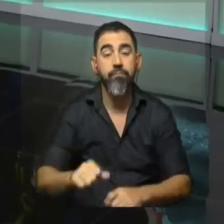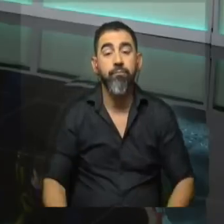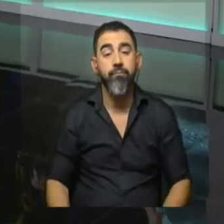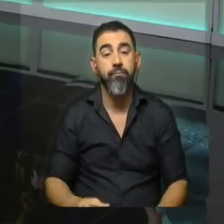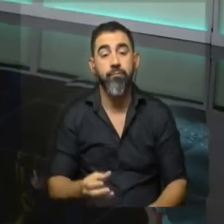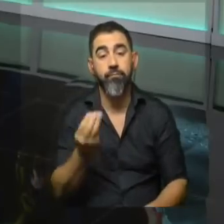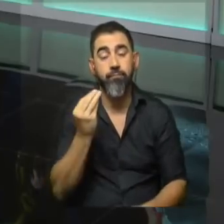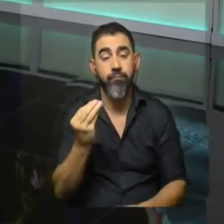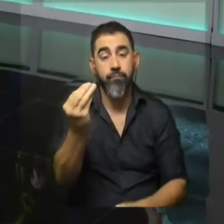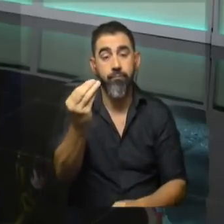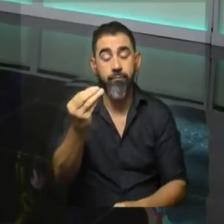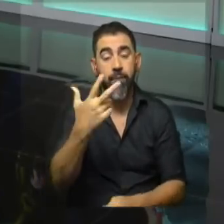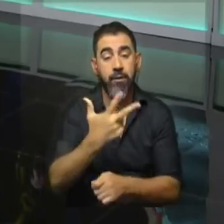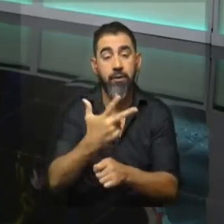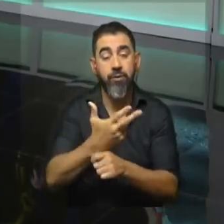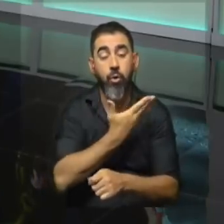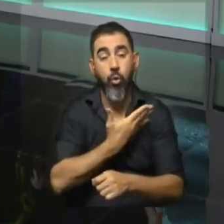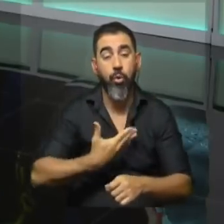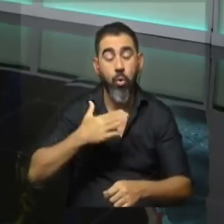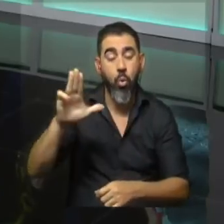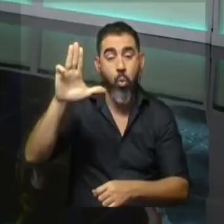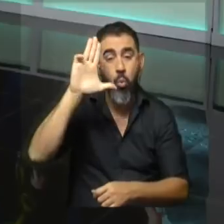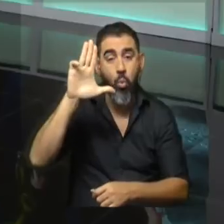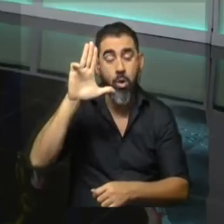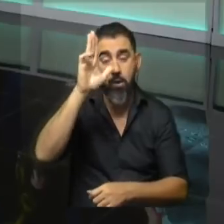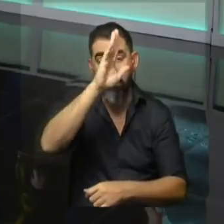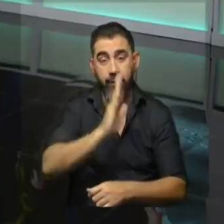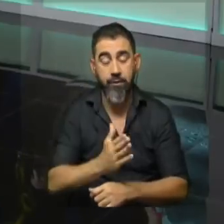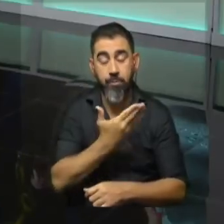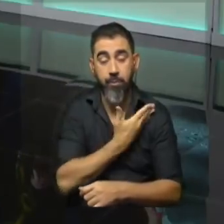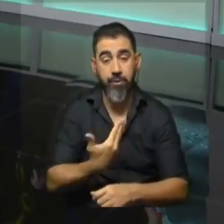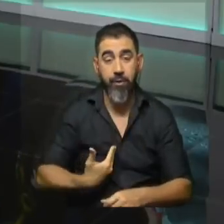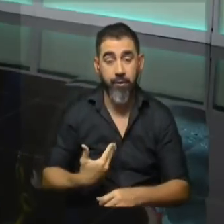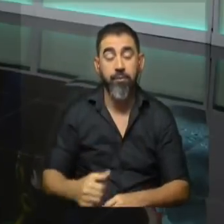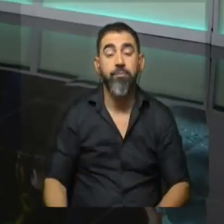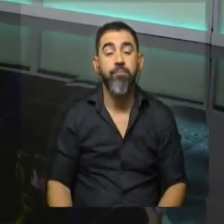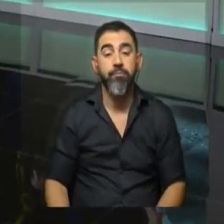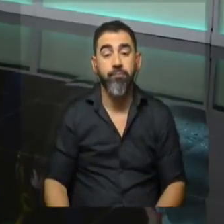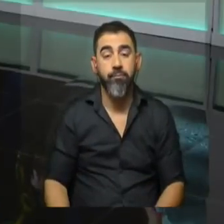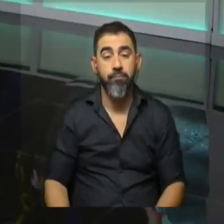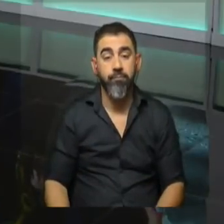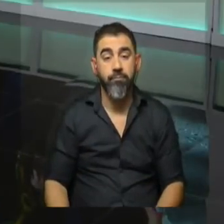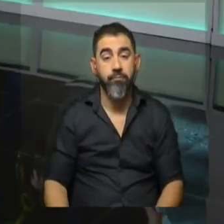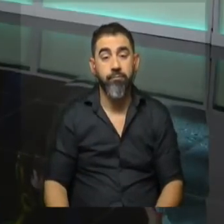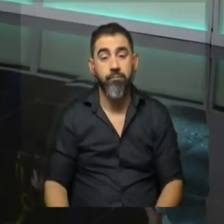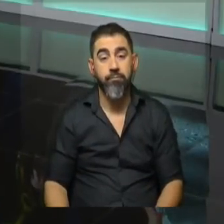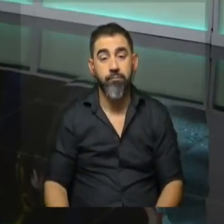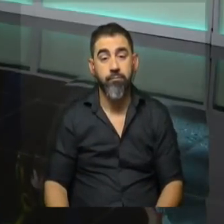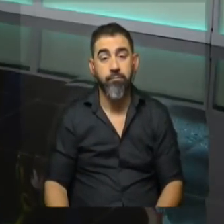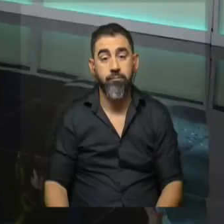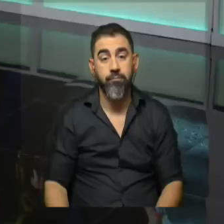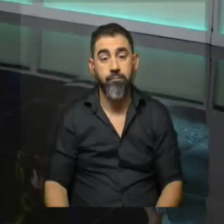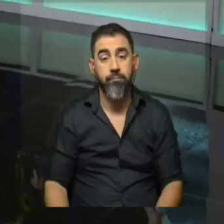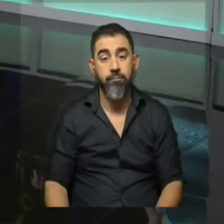asunción de su tercer mandato al frente del país norteño, Luis Ignacio Lula da Silva dio